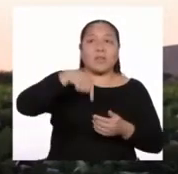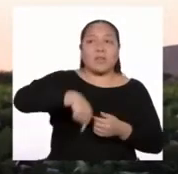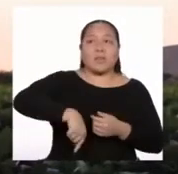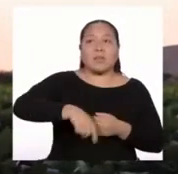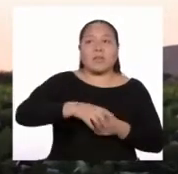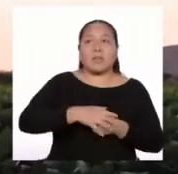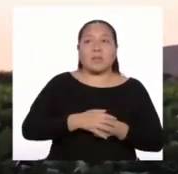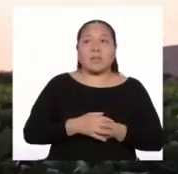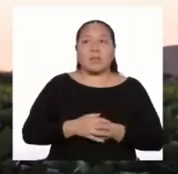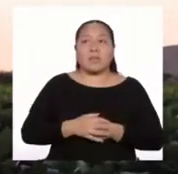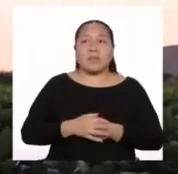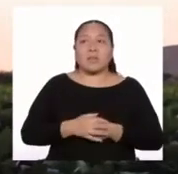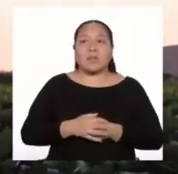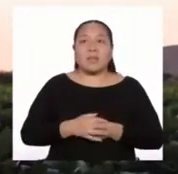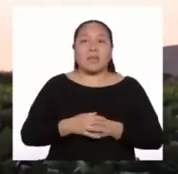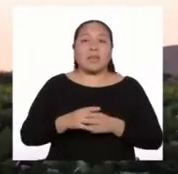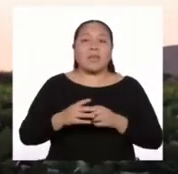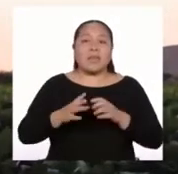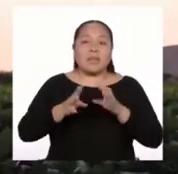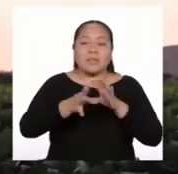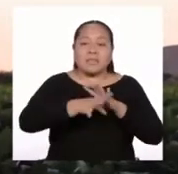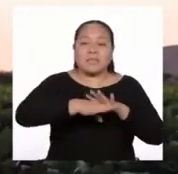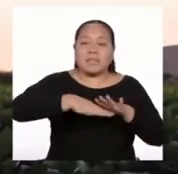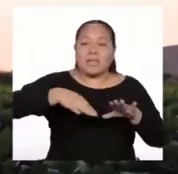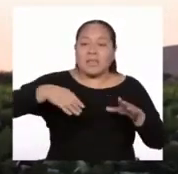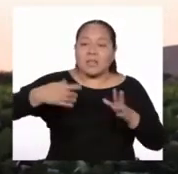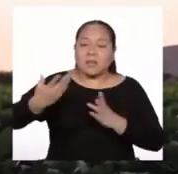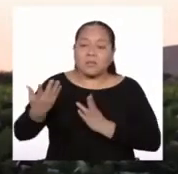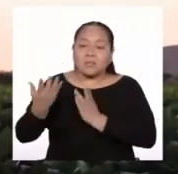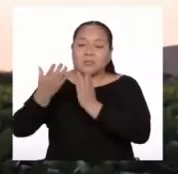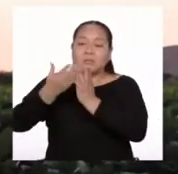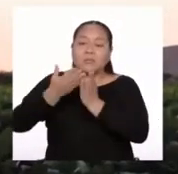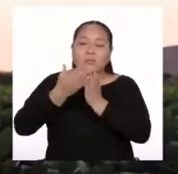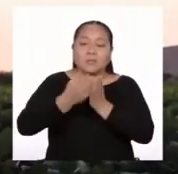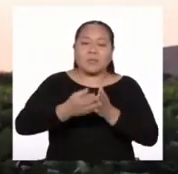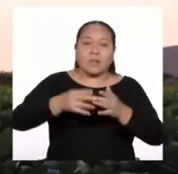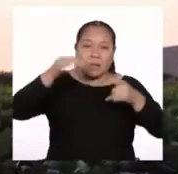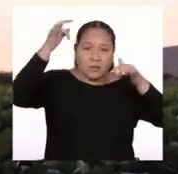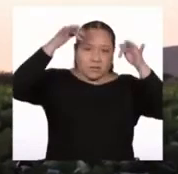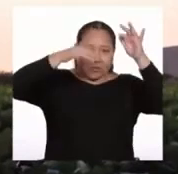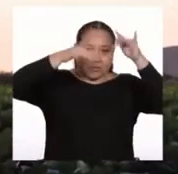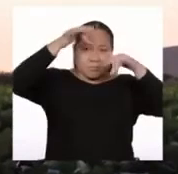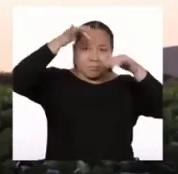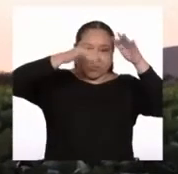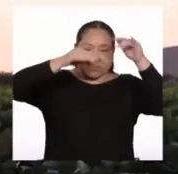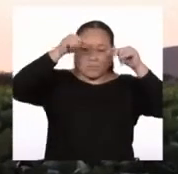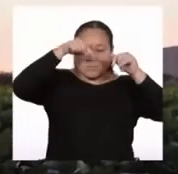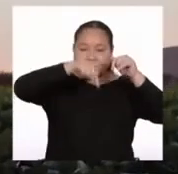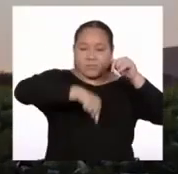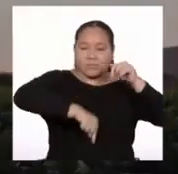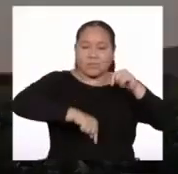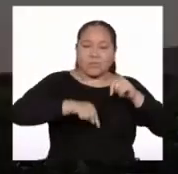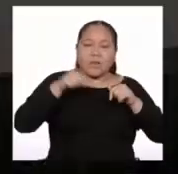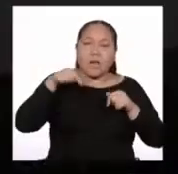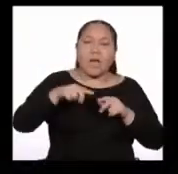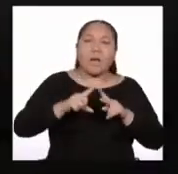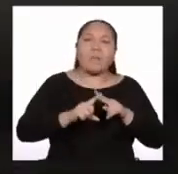salieron del arca de Noé, que tras el diluvio mandado por Dios, se derramó en este mundo.